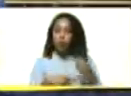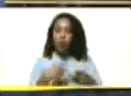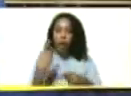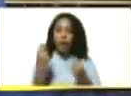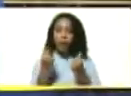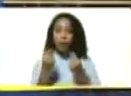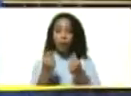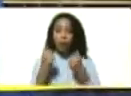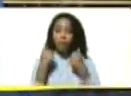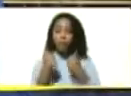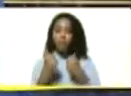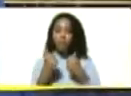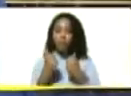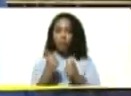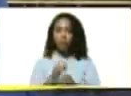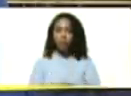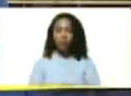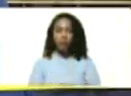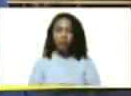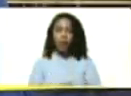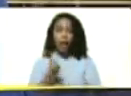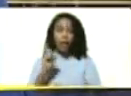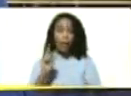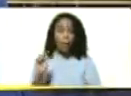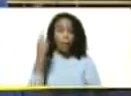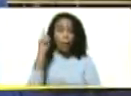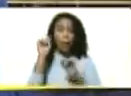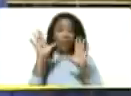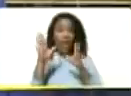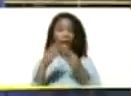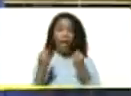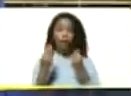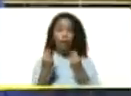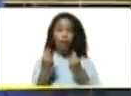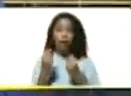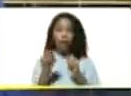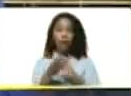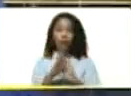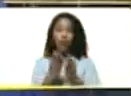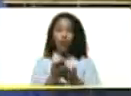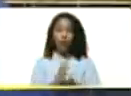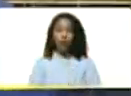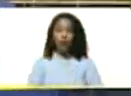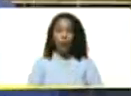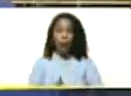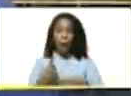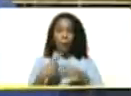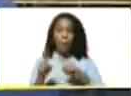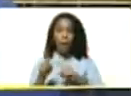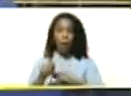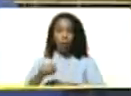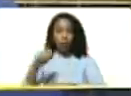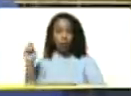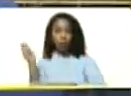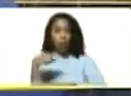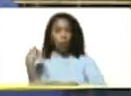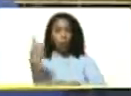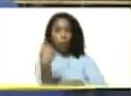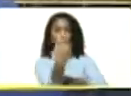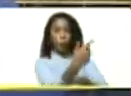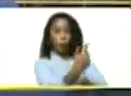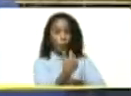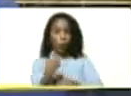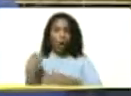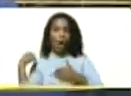economía poderosa, es una de las primeras 10 economías del mundo pero el efecto boomerang ha golpeado la